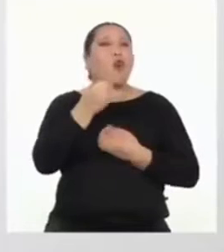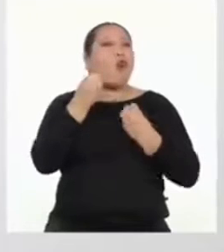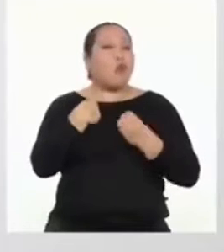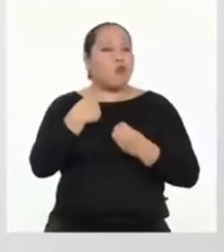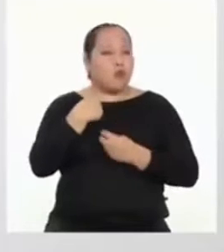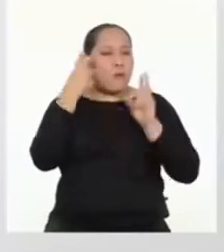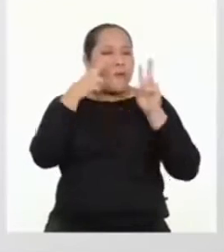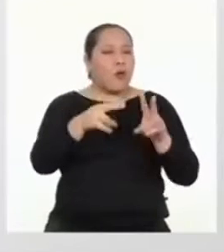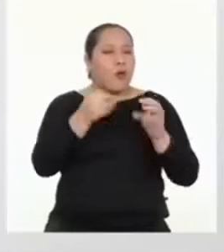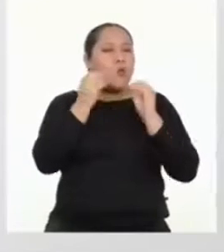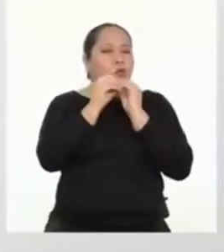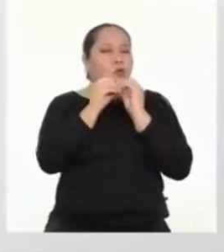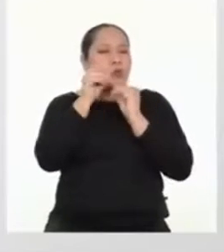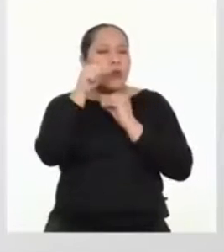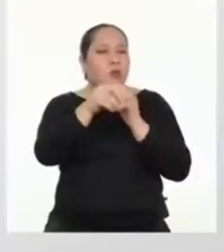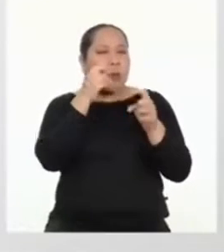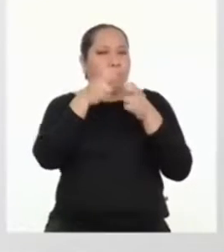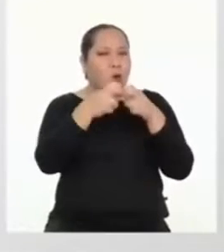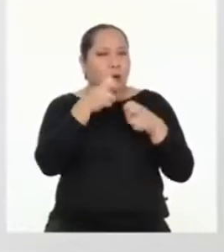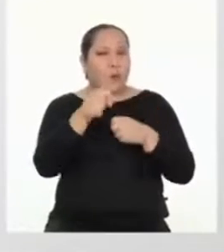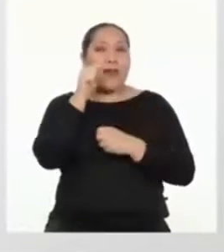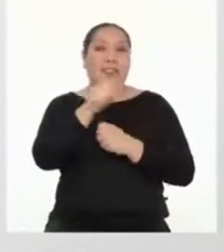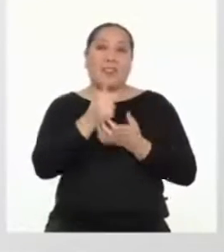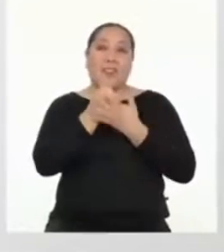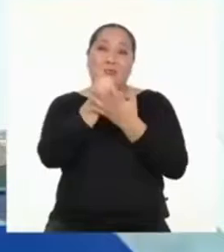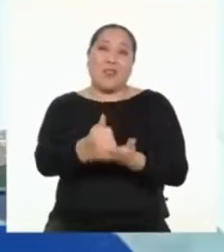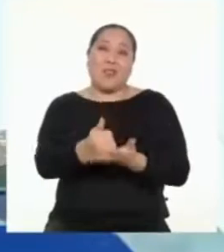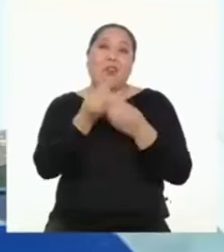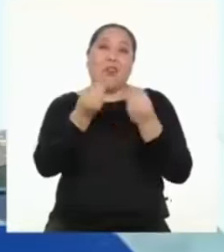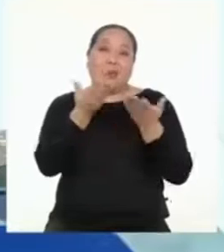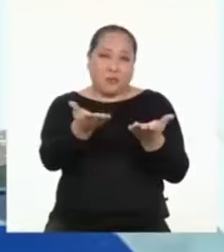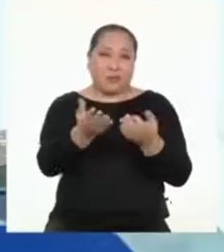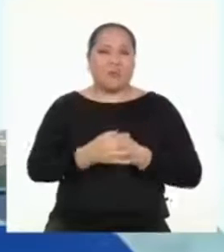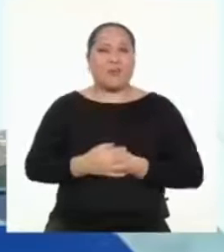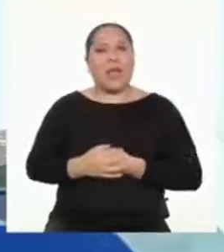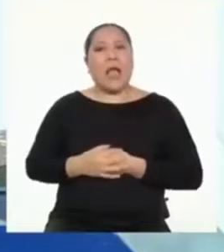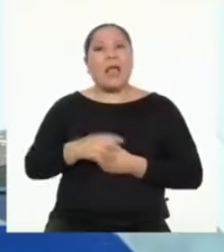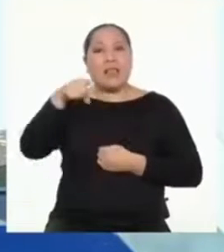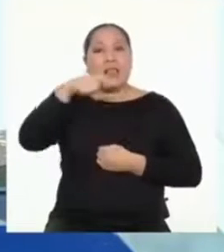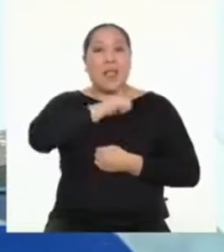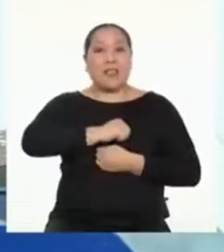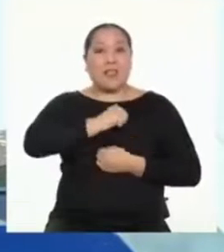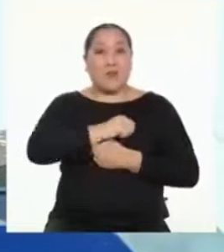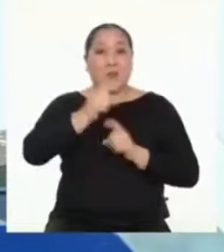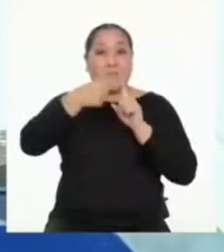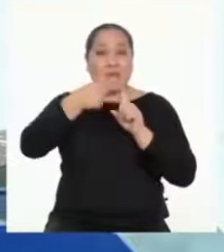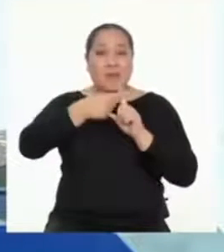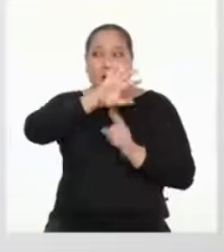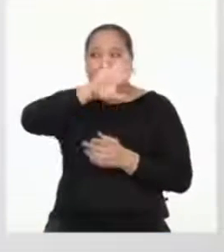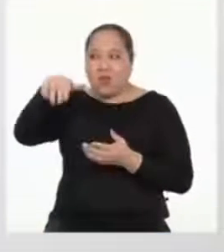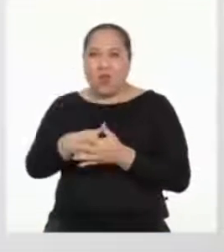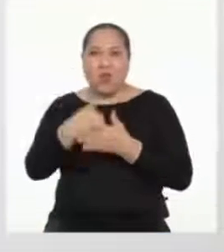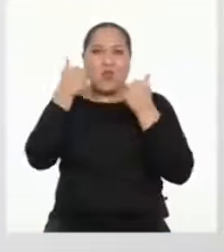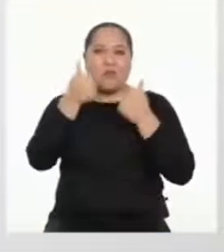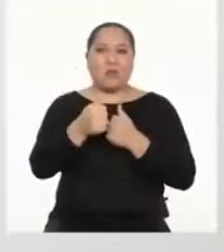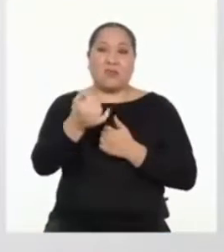los retos, define en buena parte cómo nos va a ir. Debemos tener una actitud positiva para que todo nos salga